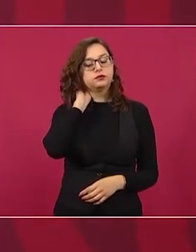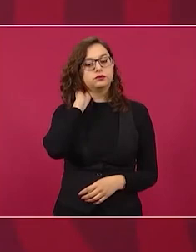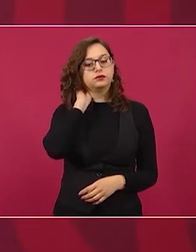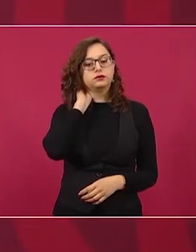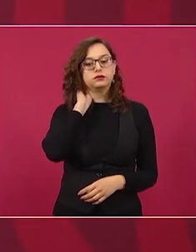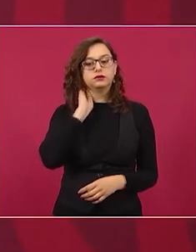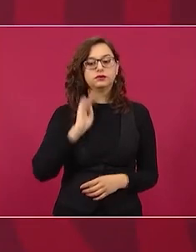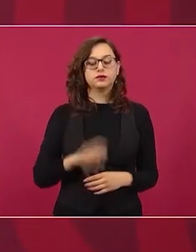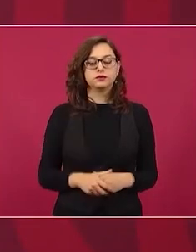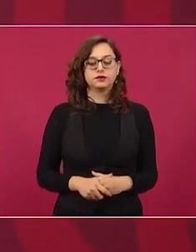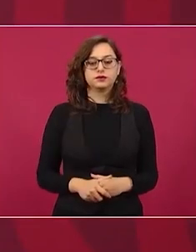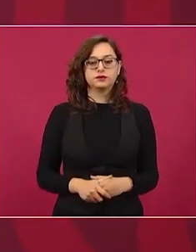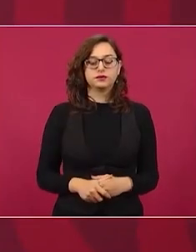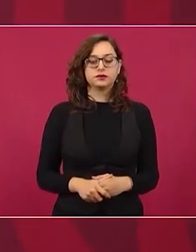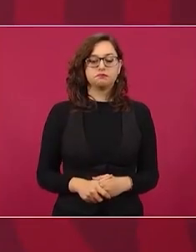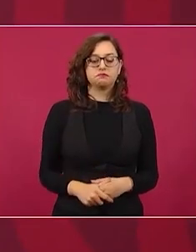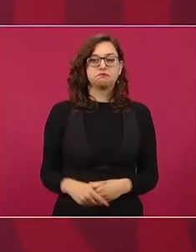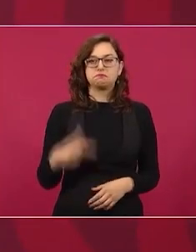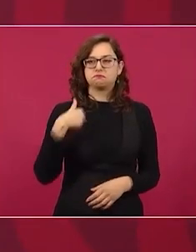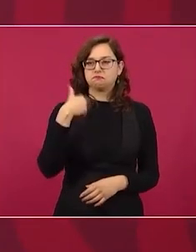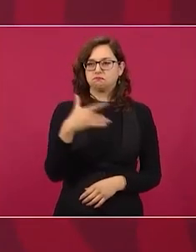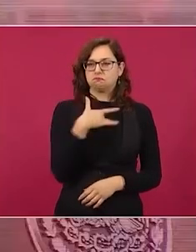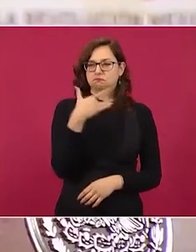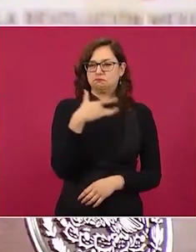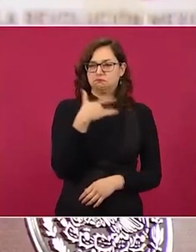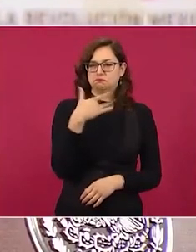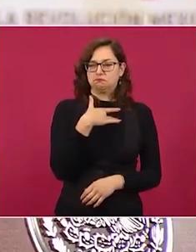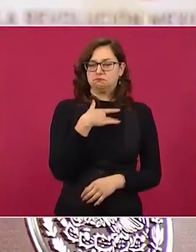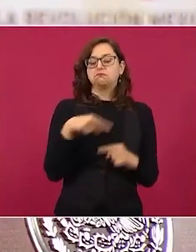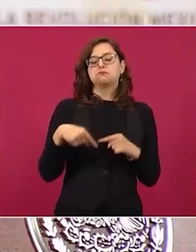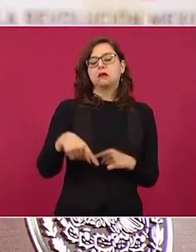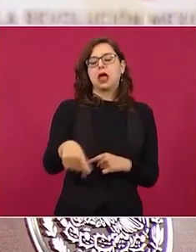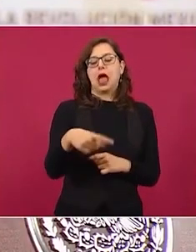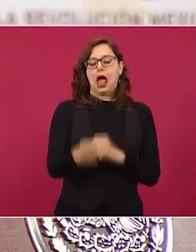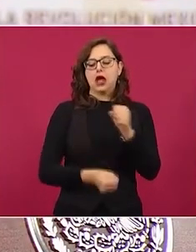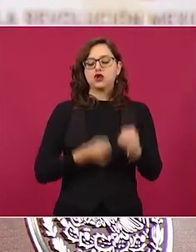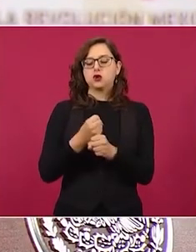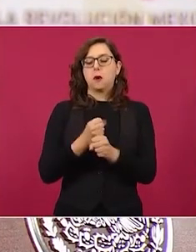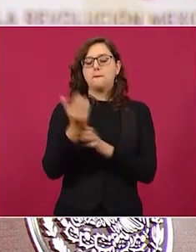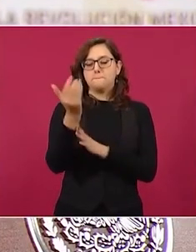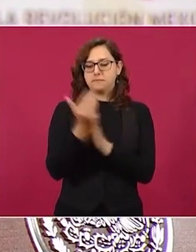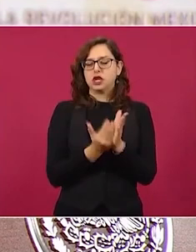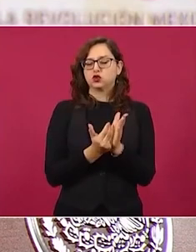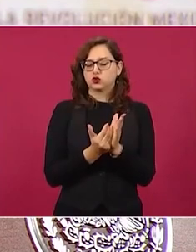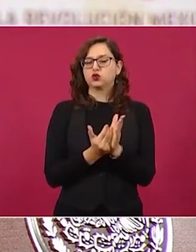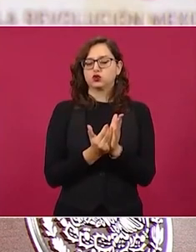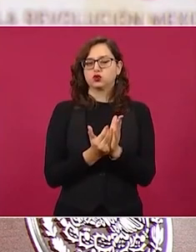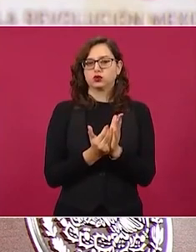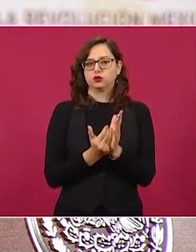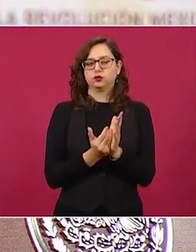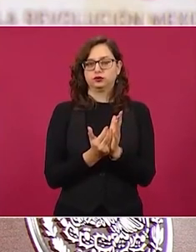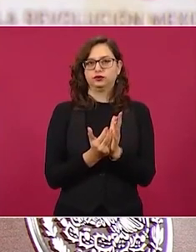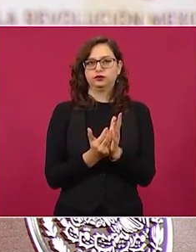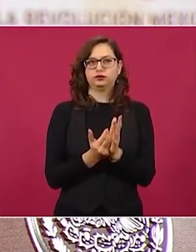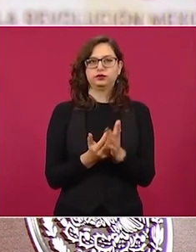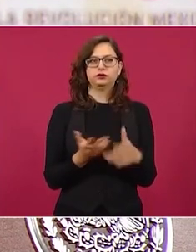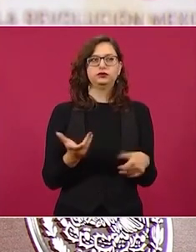bajas, despidos, porque aún con